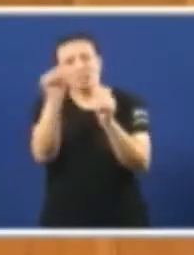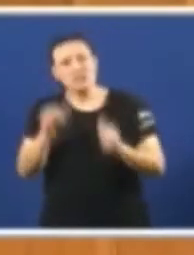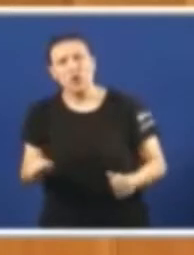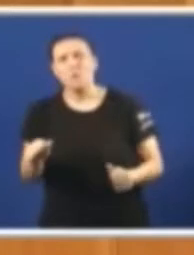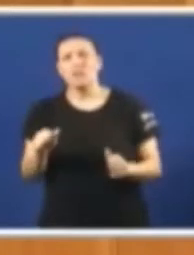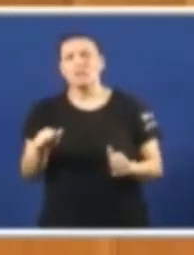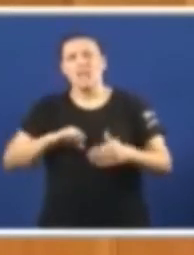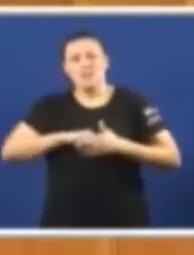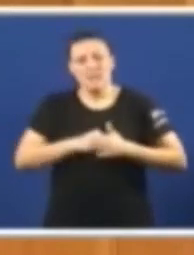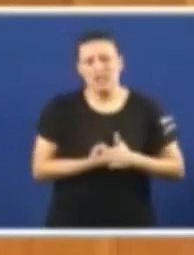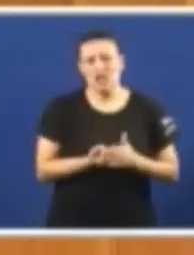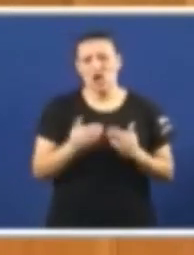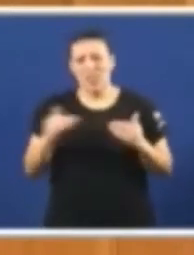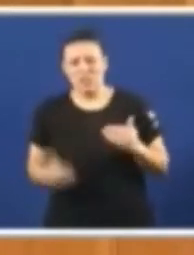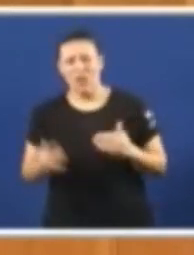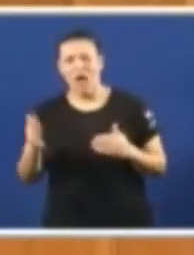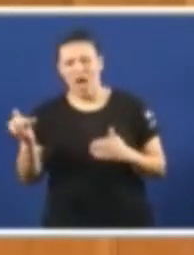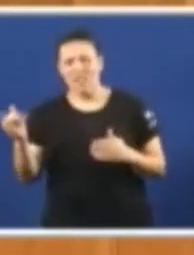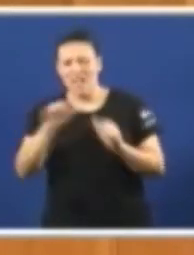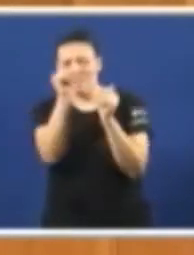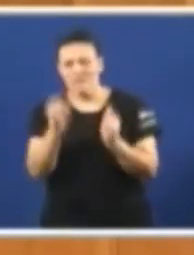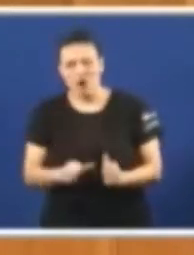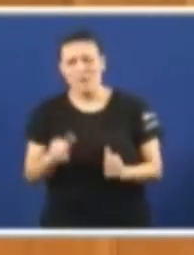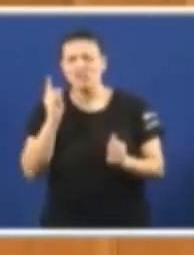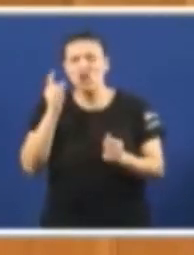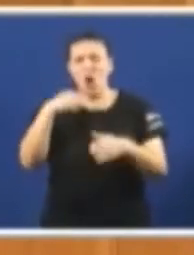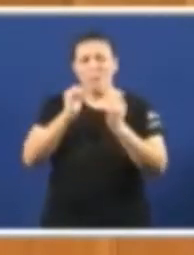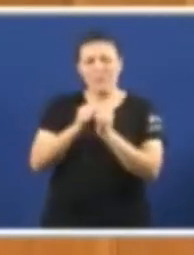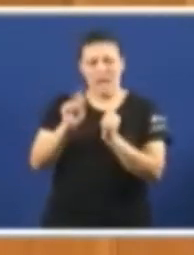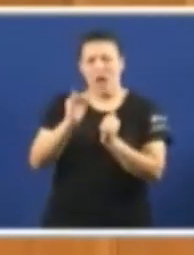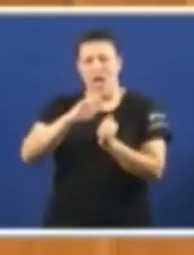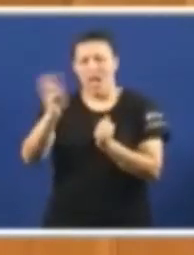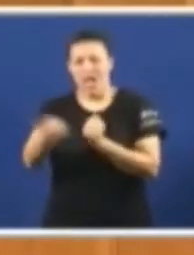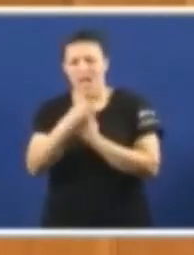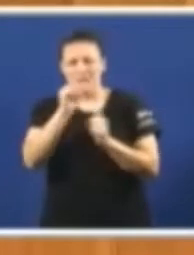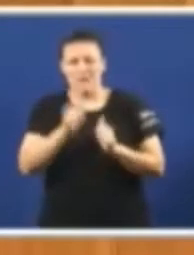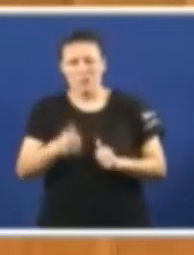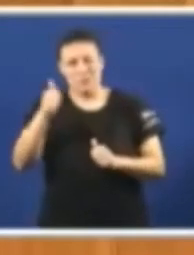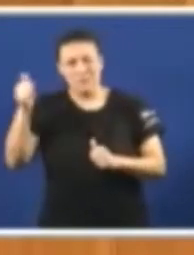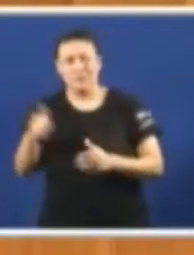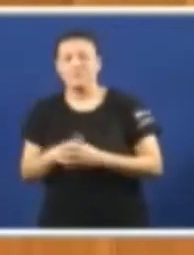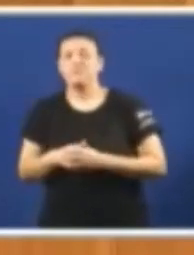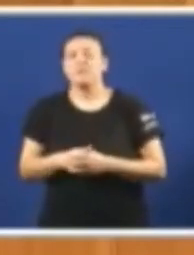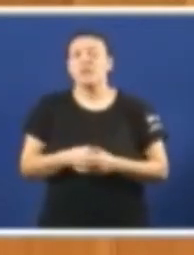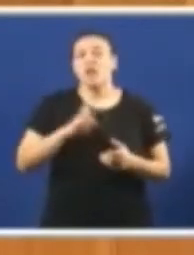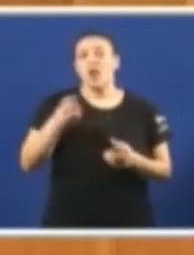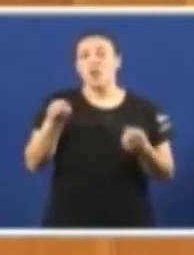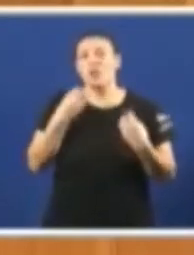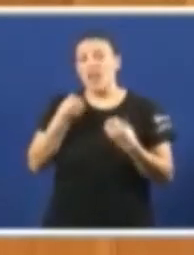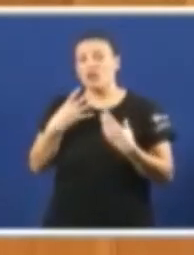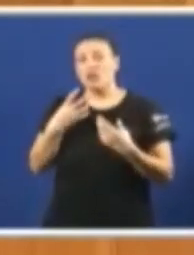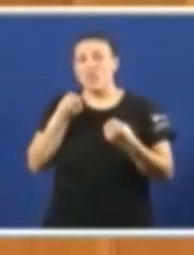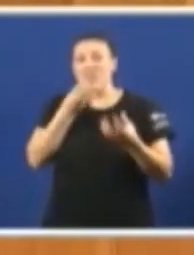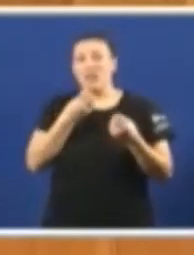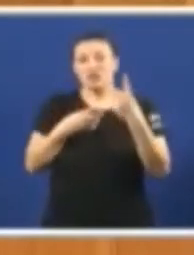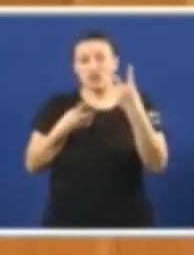opresión, de desigualdades que padecemos as mulleres. E outros dos datos que saen nesta enquisa e que me parecen